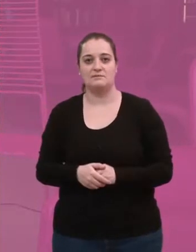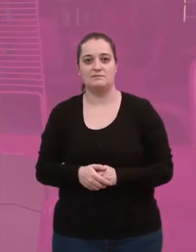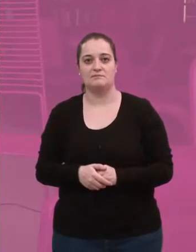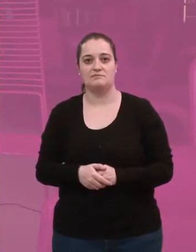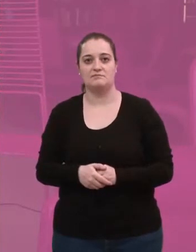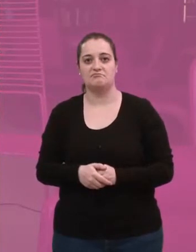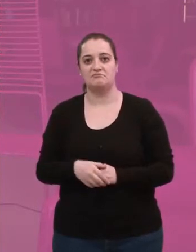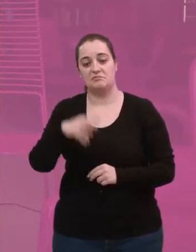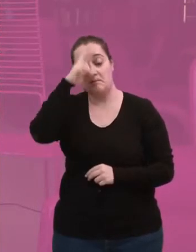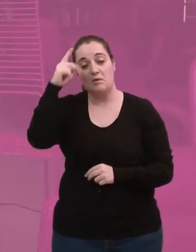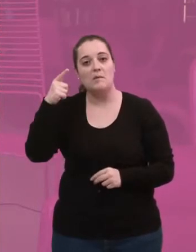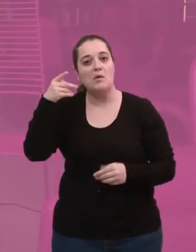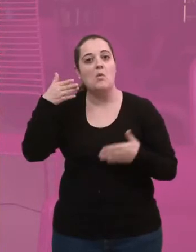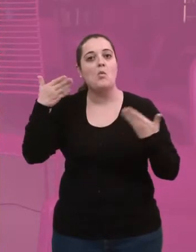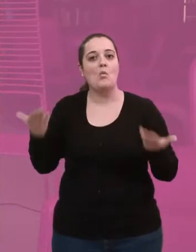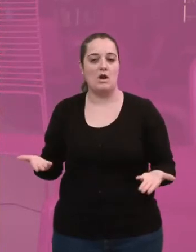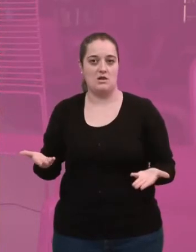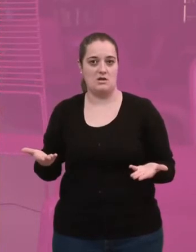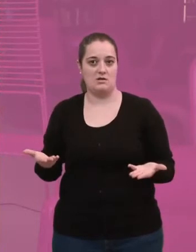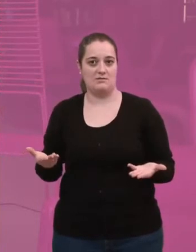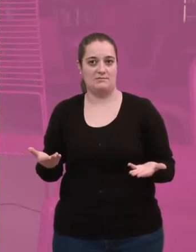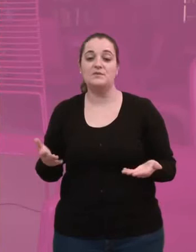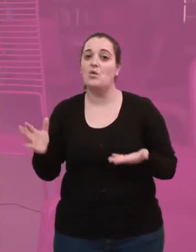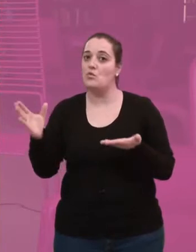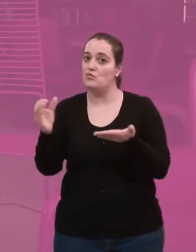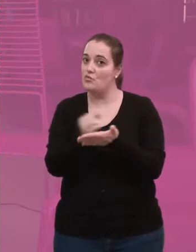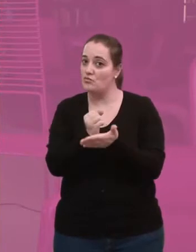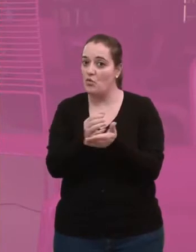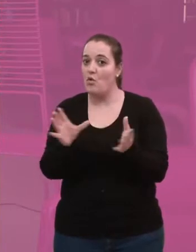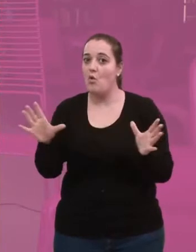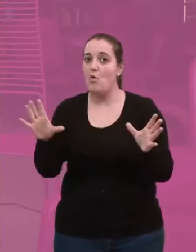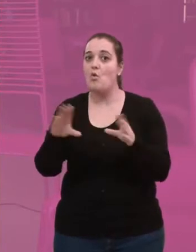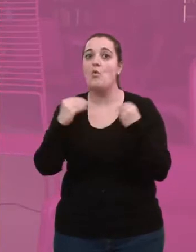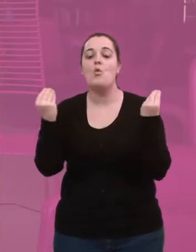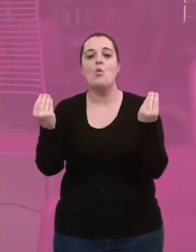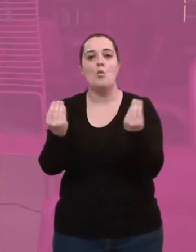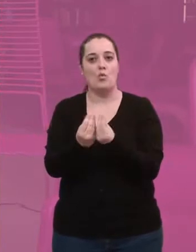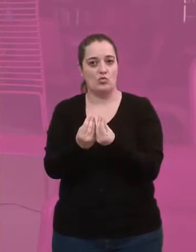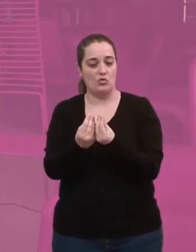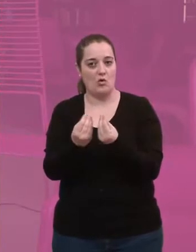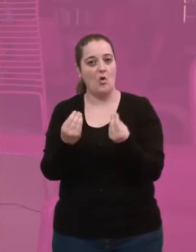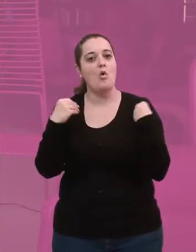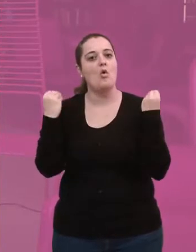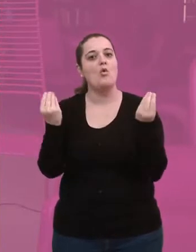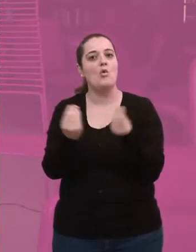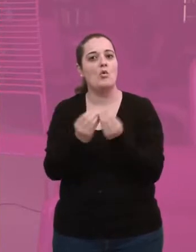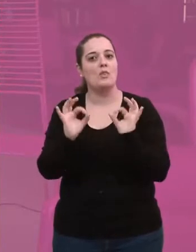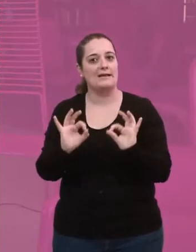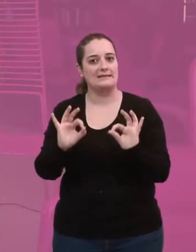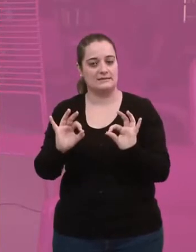también, no sé, yo me he preocupado más de que todo en conjunto sea un